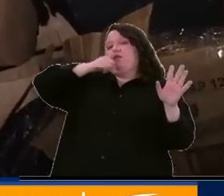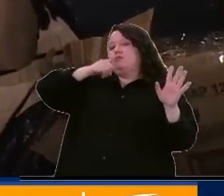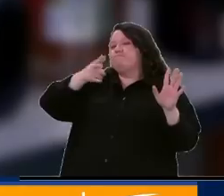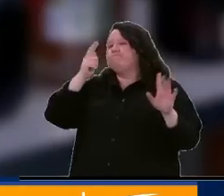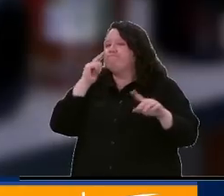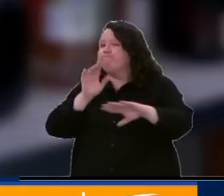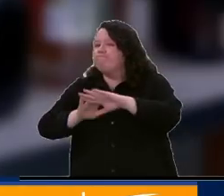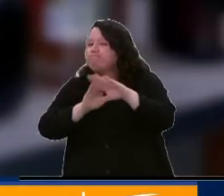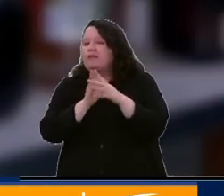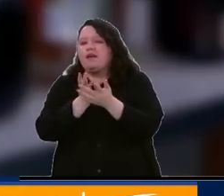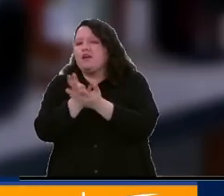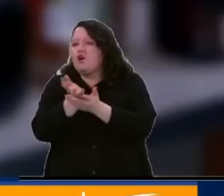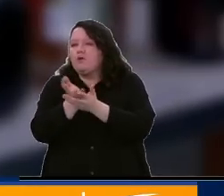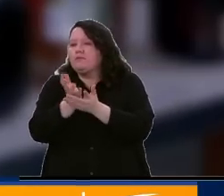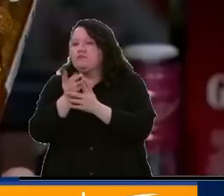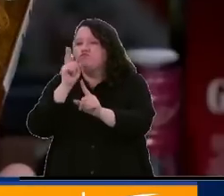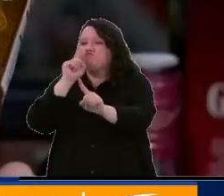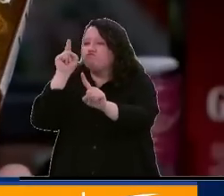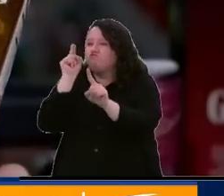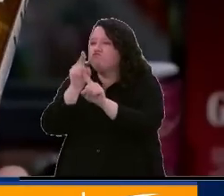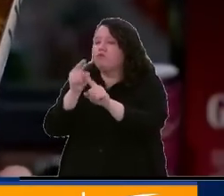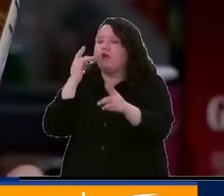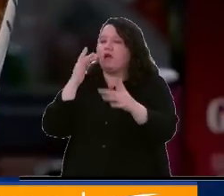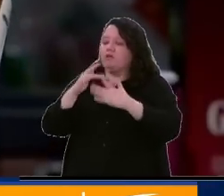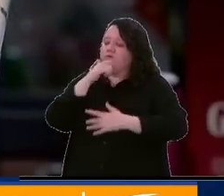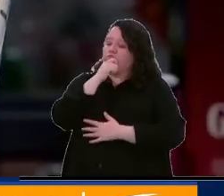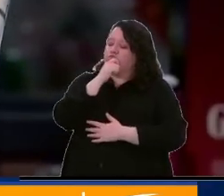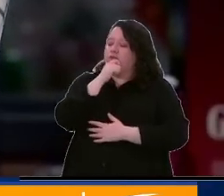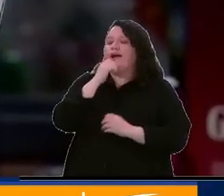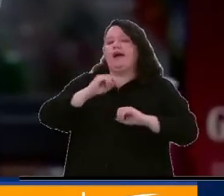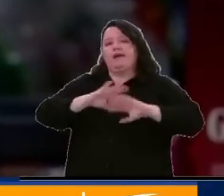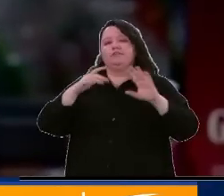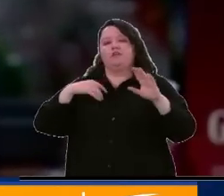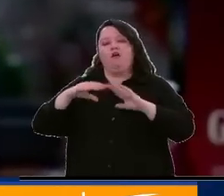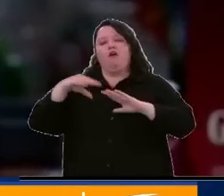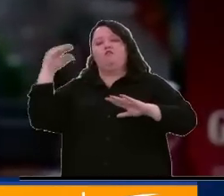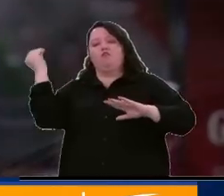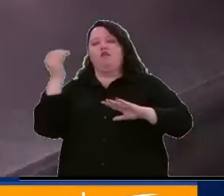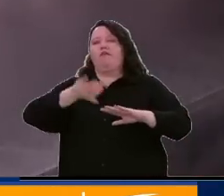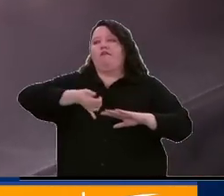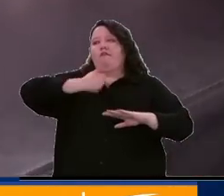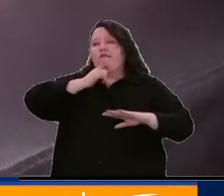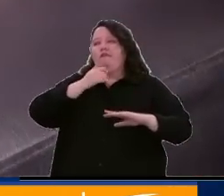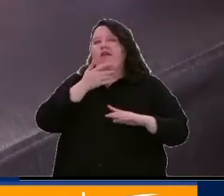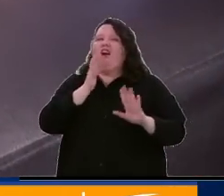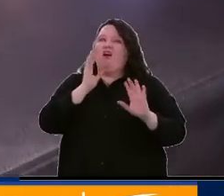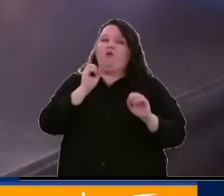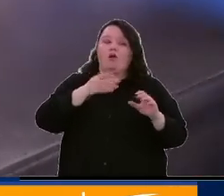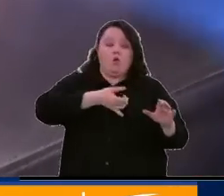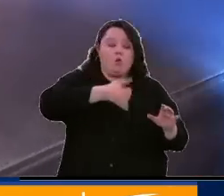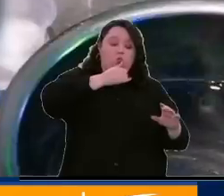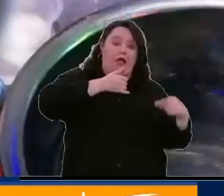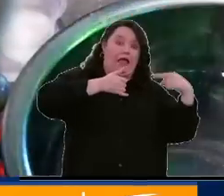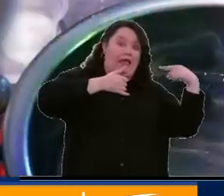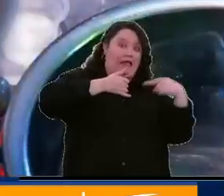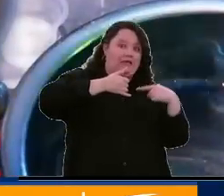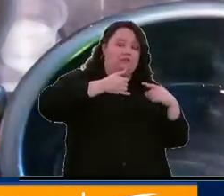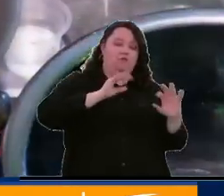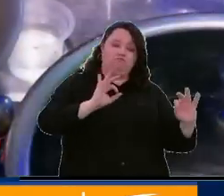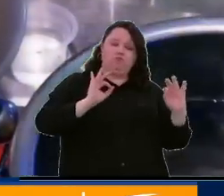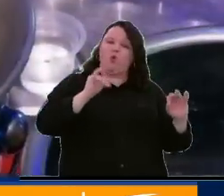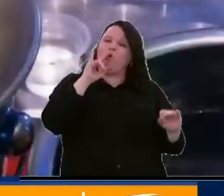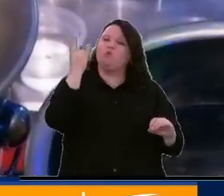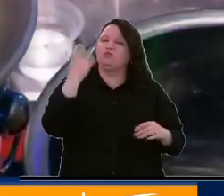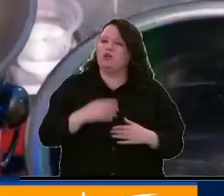llamado, la recomendación específica para uno decir, hombre, voy a salir, me voy a tomar unos tragos, ¿cómo saber que el trago que estoy comprando está bien?